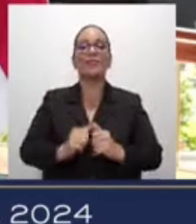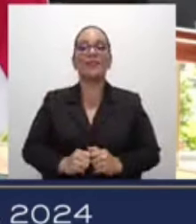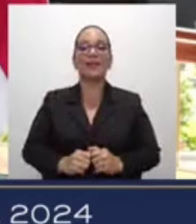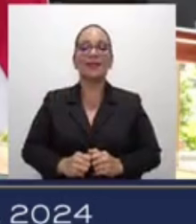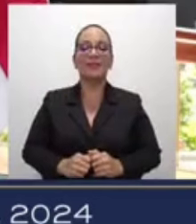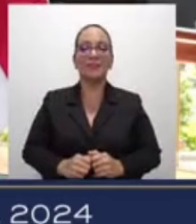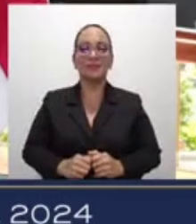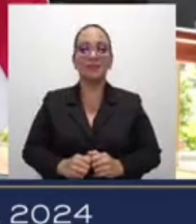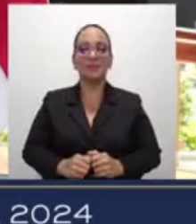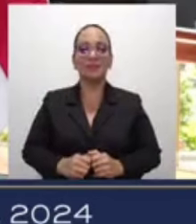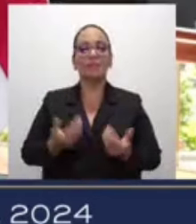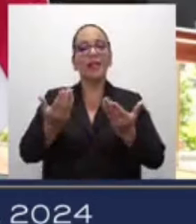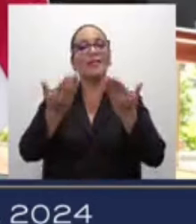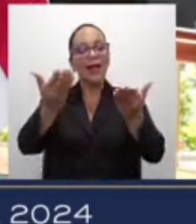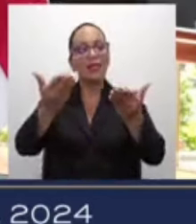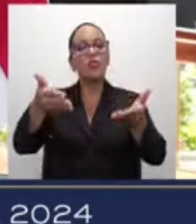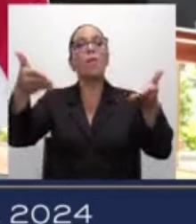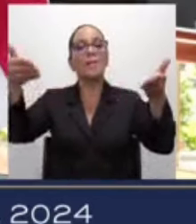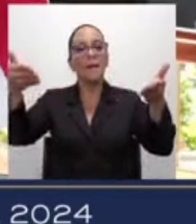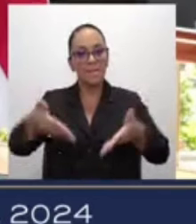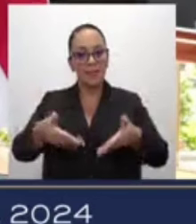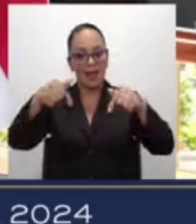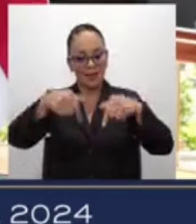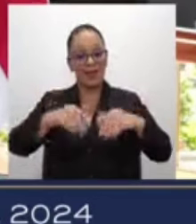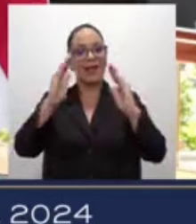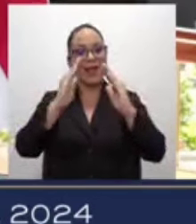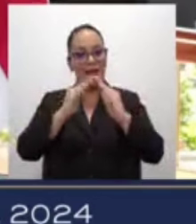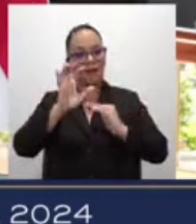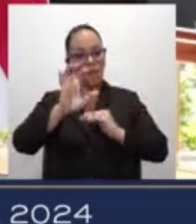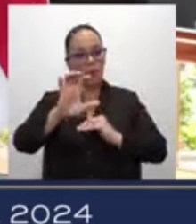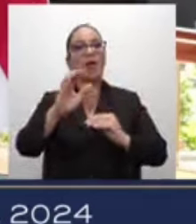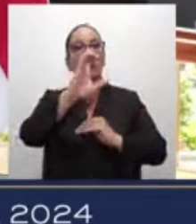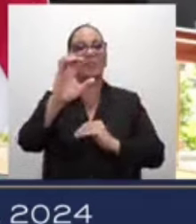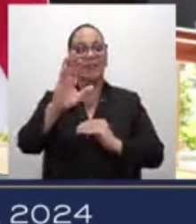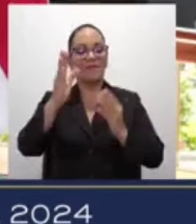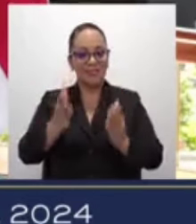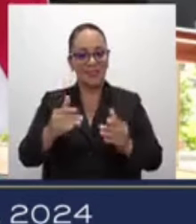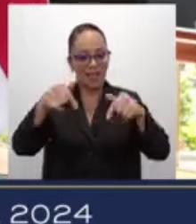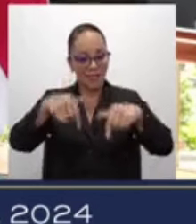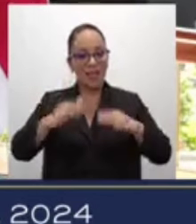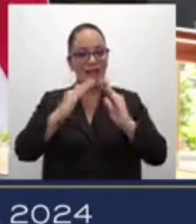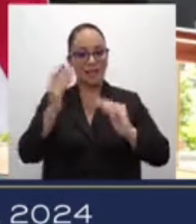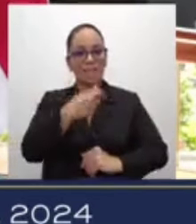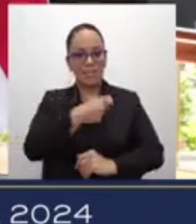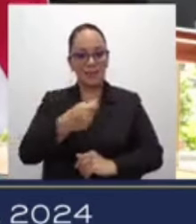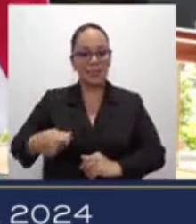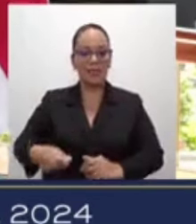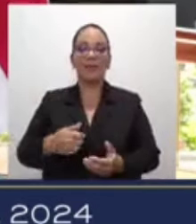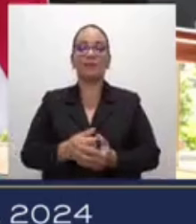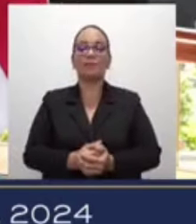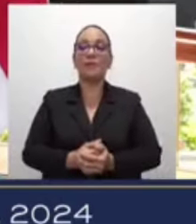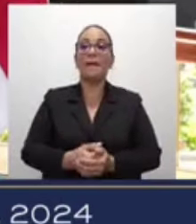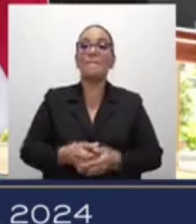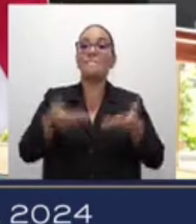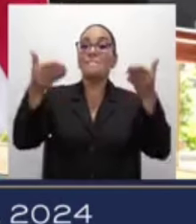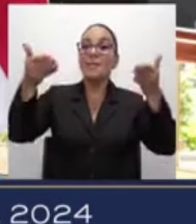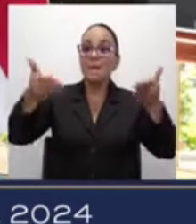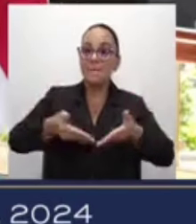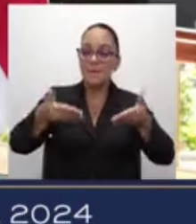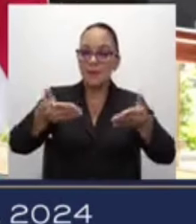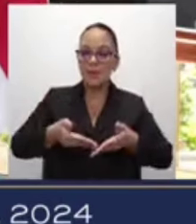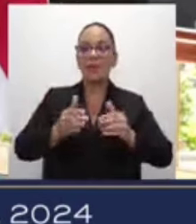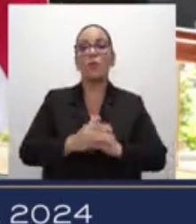y dándoles una bienvenida a la Casa de los Costarricenses, que es la Casa Presidencial. Le doy una bienvenida también a una